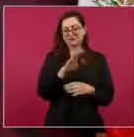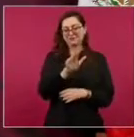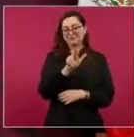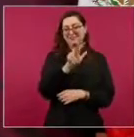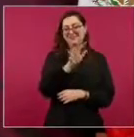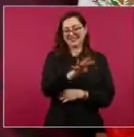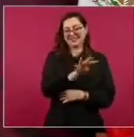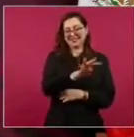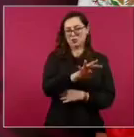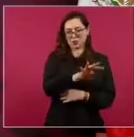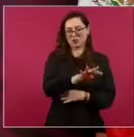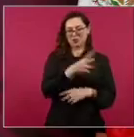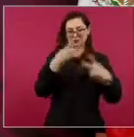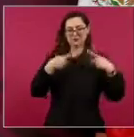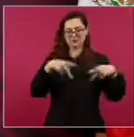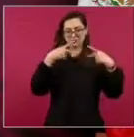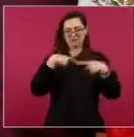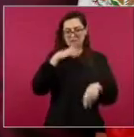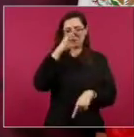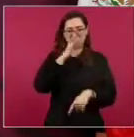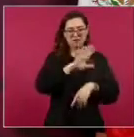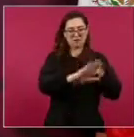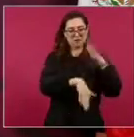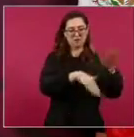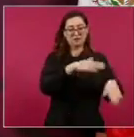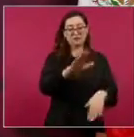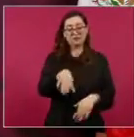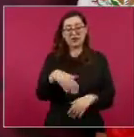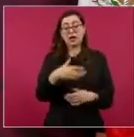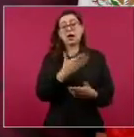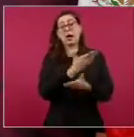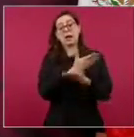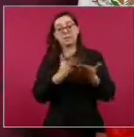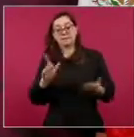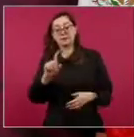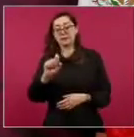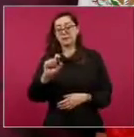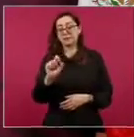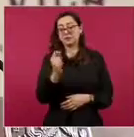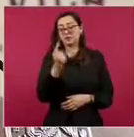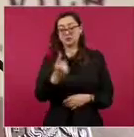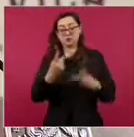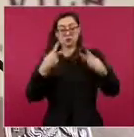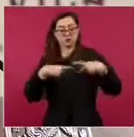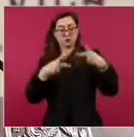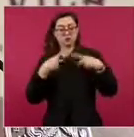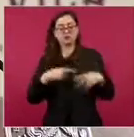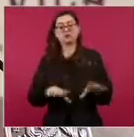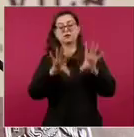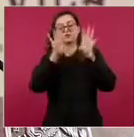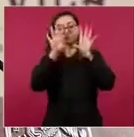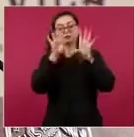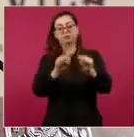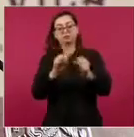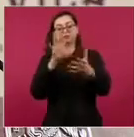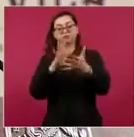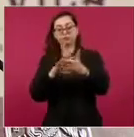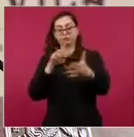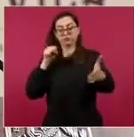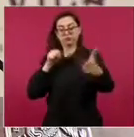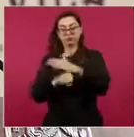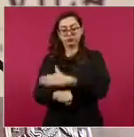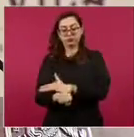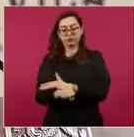Asimismo, se detuvieron a 21 personas integrantes de este grupo delictivo, asegurando cuatro fusiles